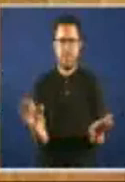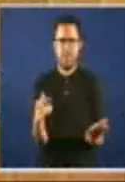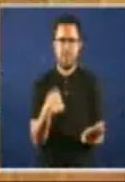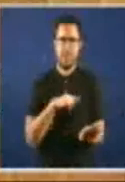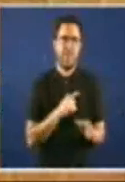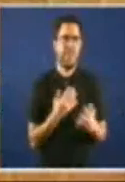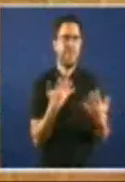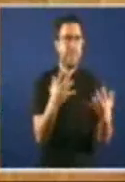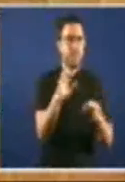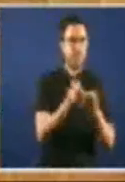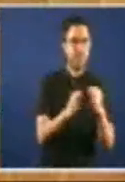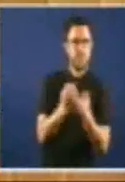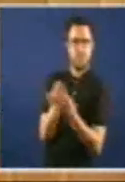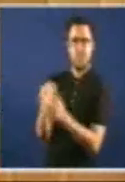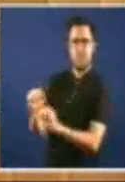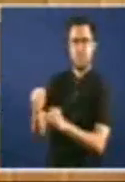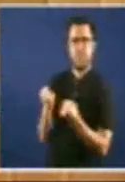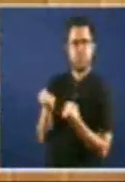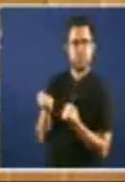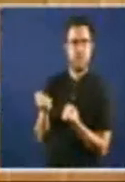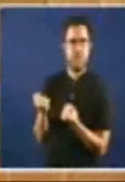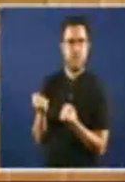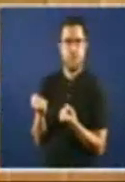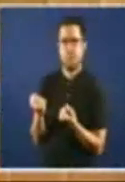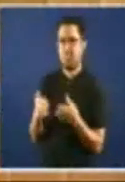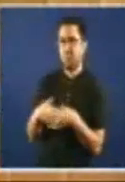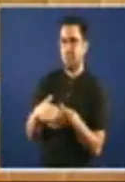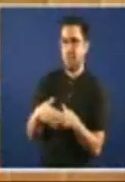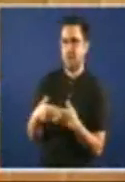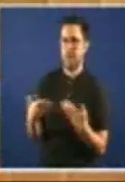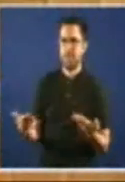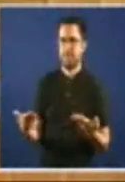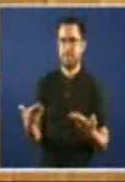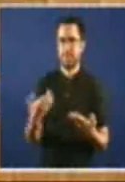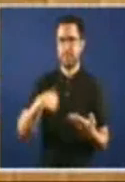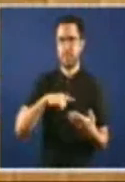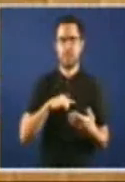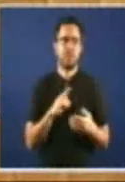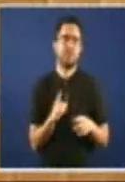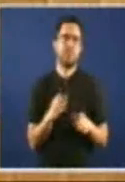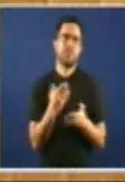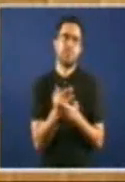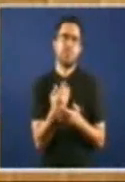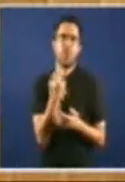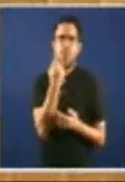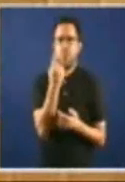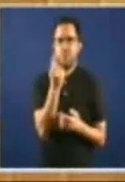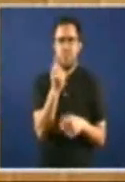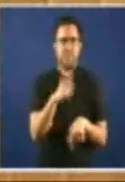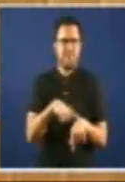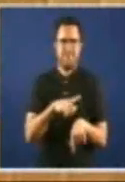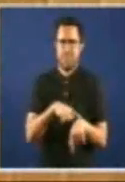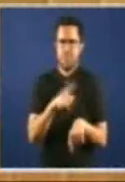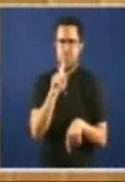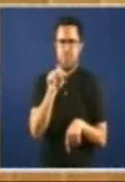Receitamento Xa Para Rematar No minuto E medio Que me Queda Receitan